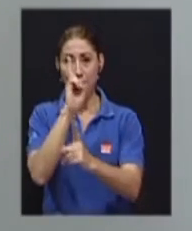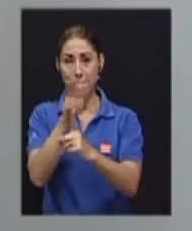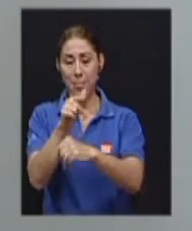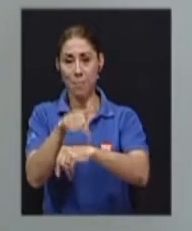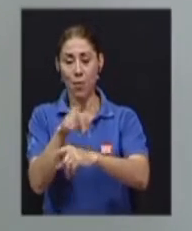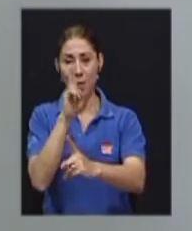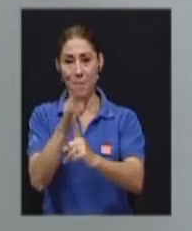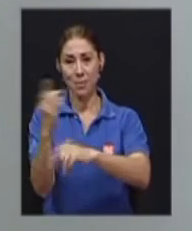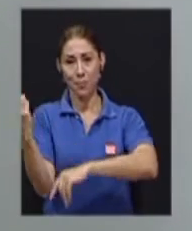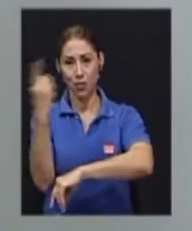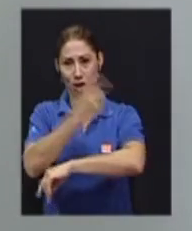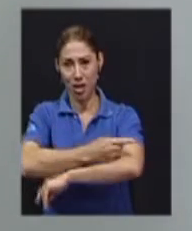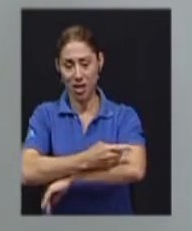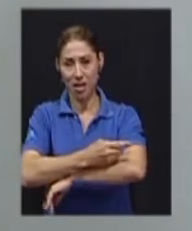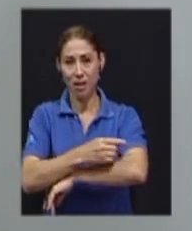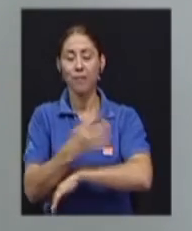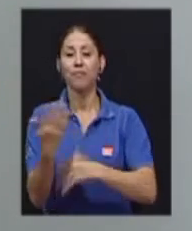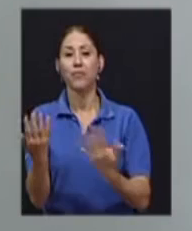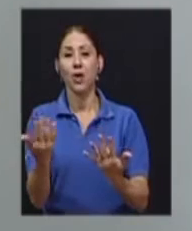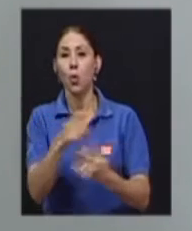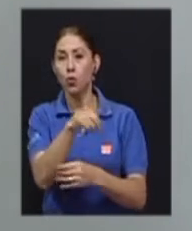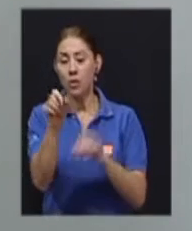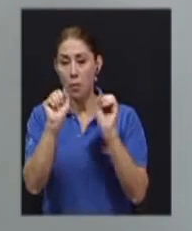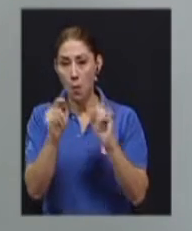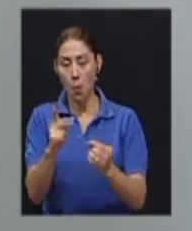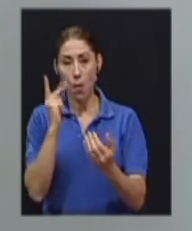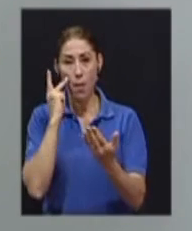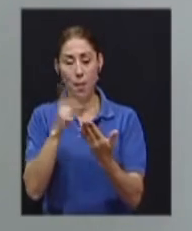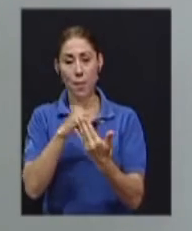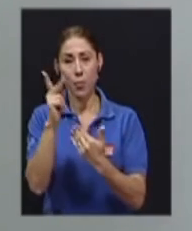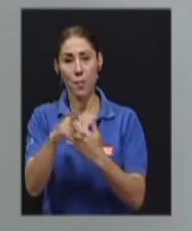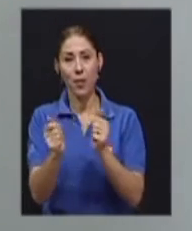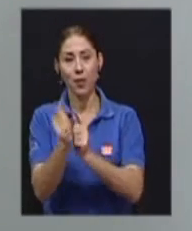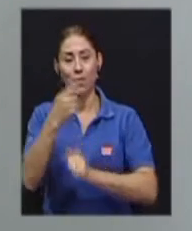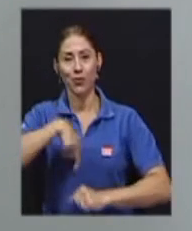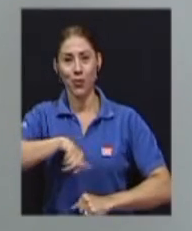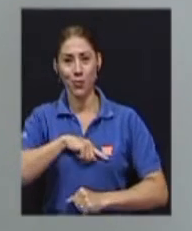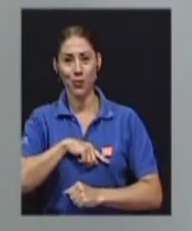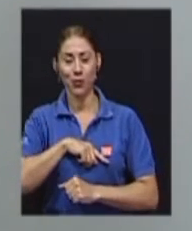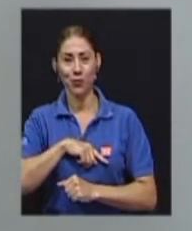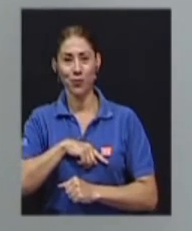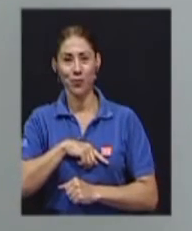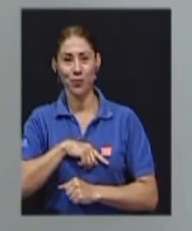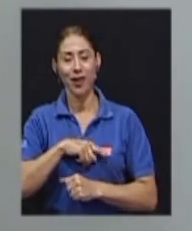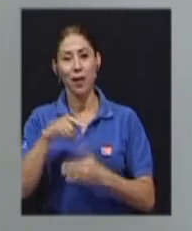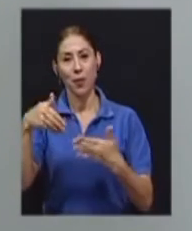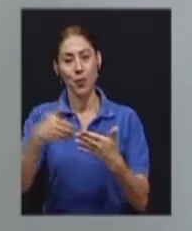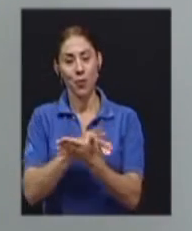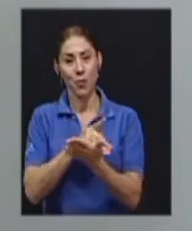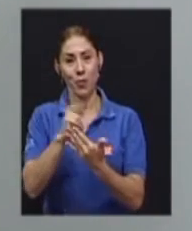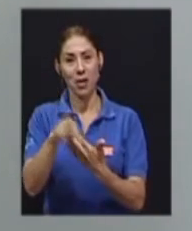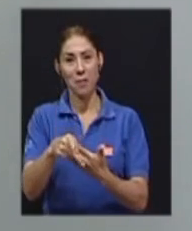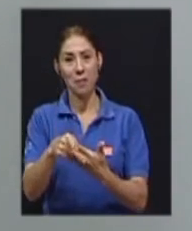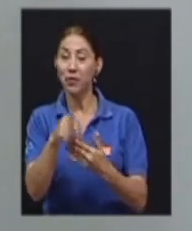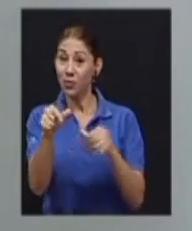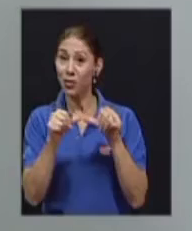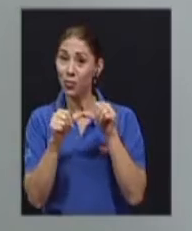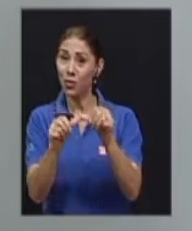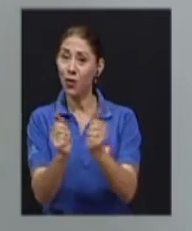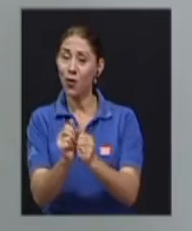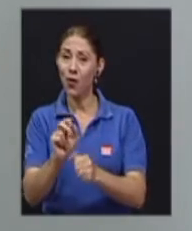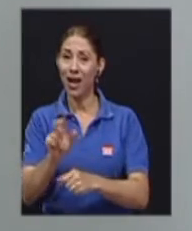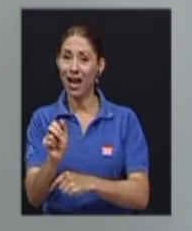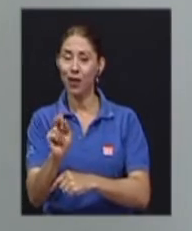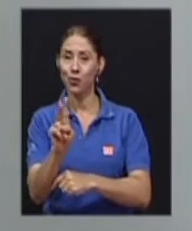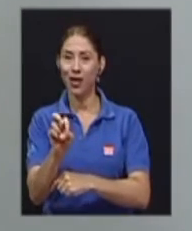tiempos y circunstancias que nos acompañaron en esta, estén con nosotros para un programa adicional y quédense con Canal